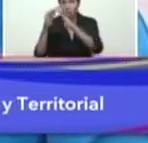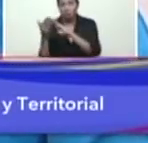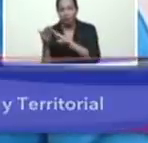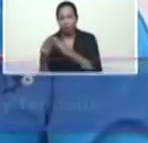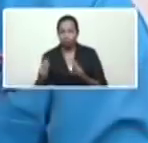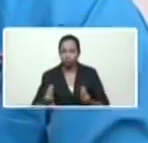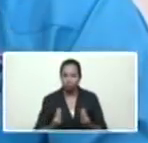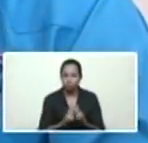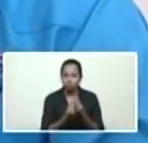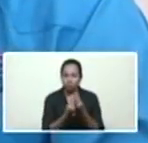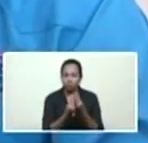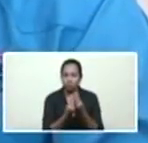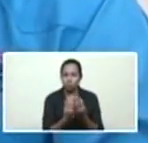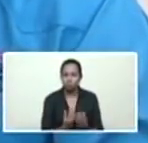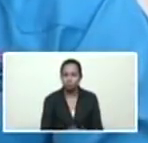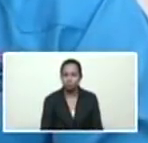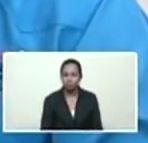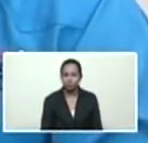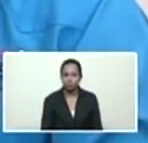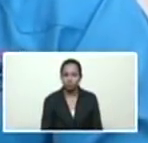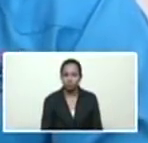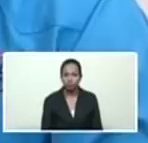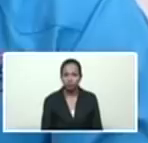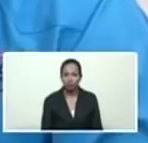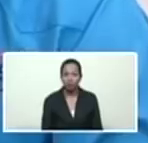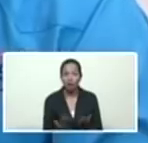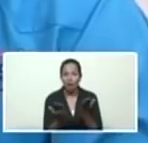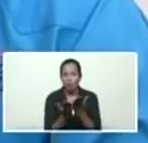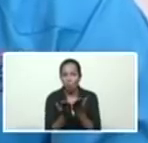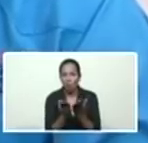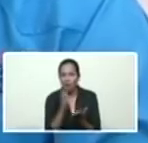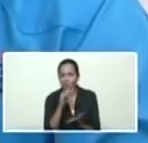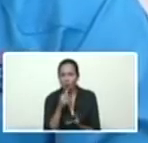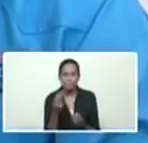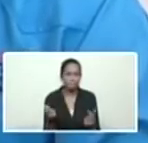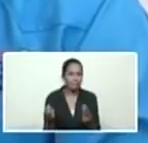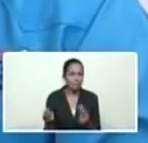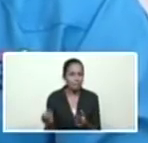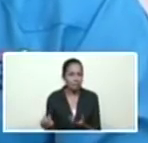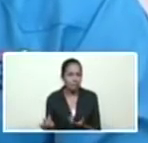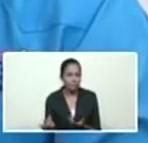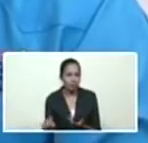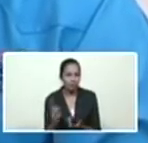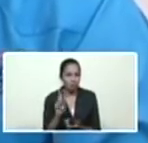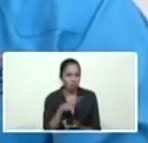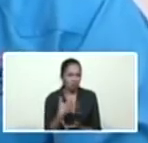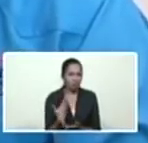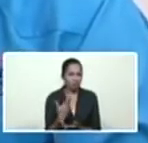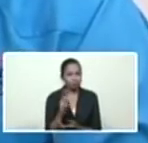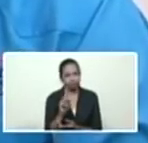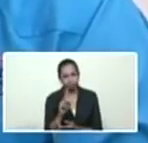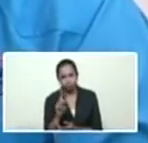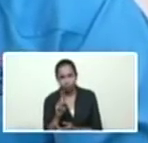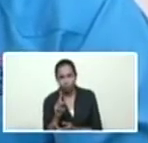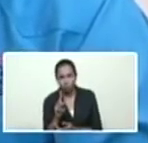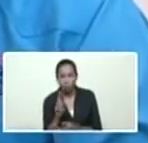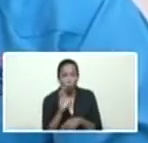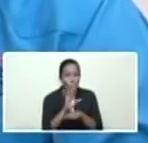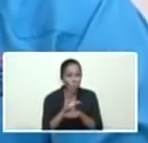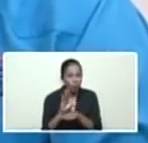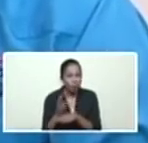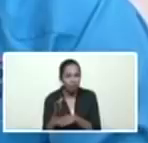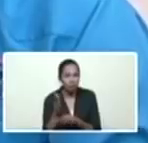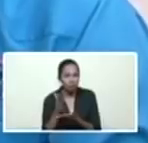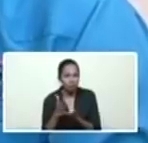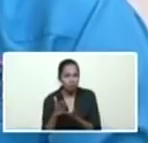acompañándonos todos, es decir, la escuela no está activa, no porque no quiera, sino, preservando siempre